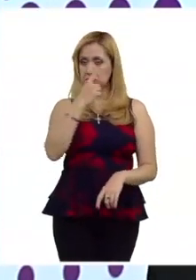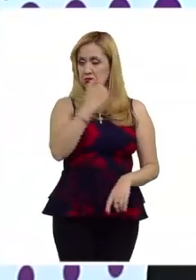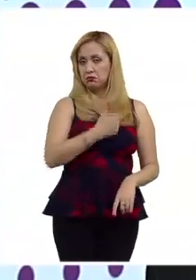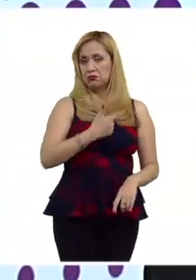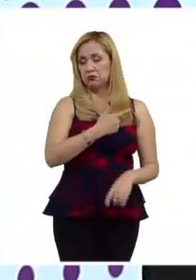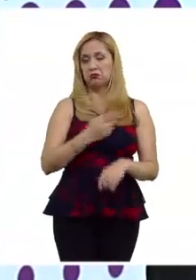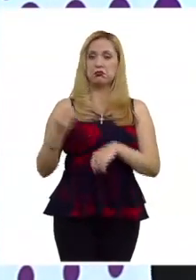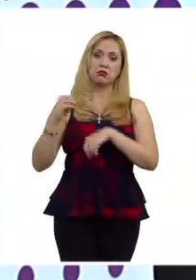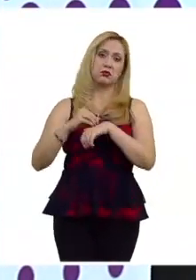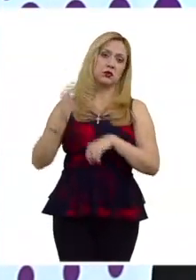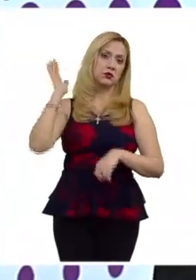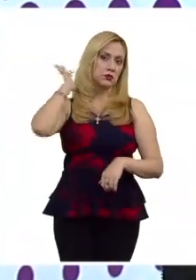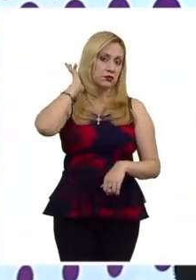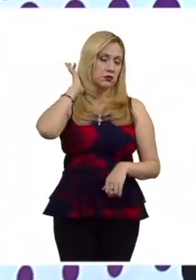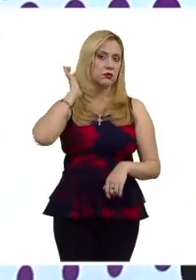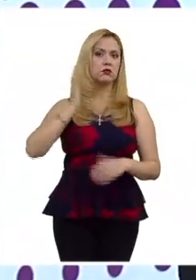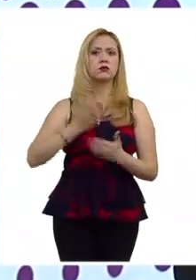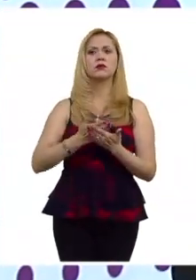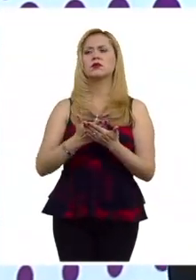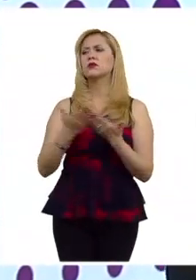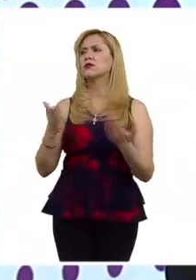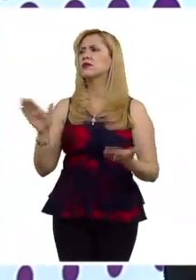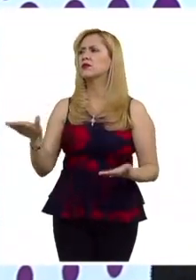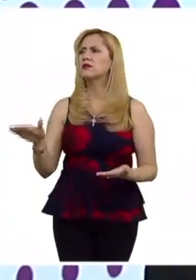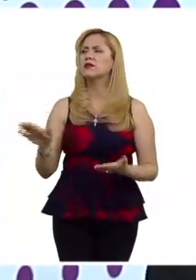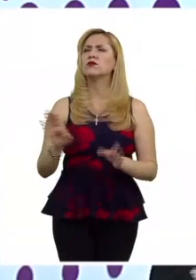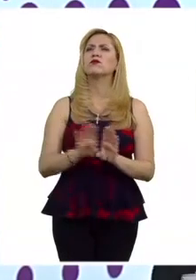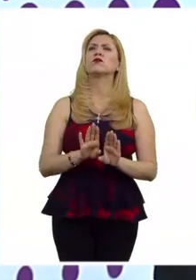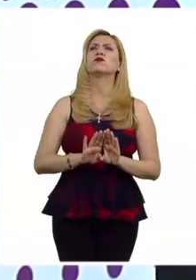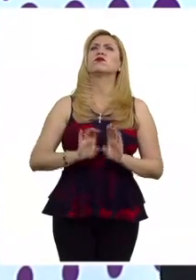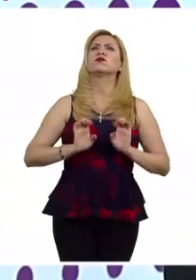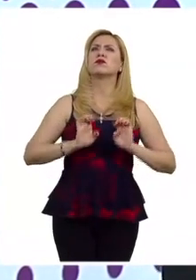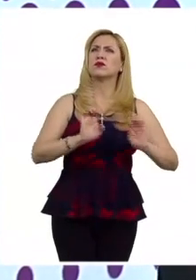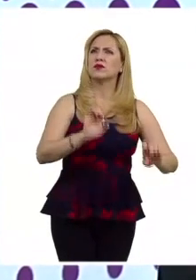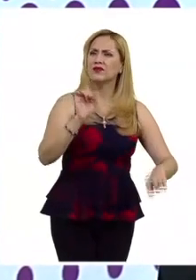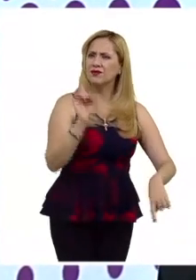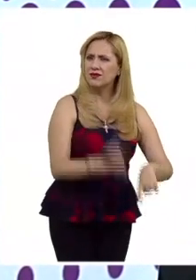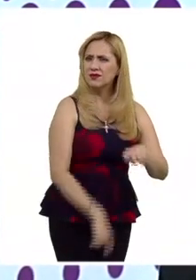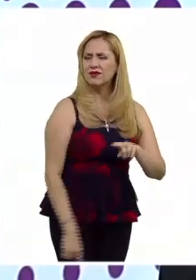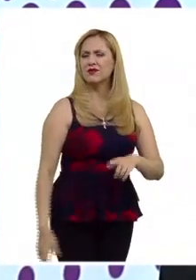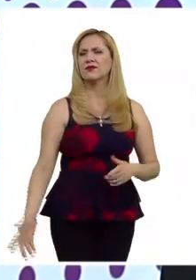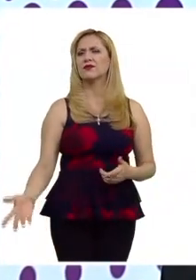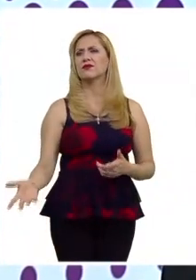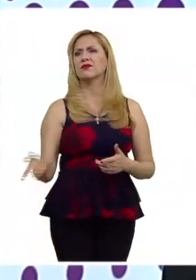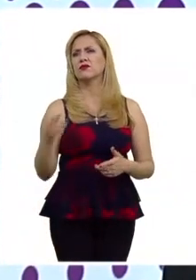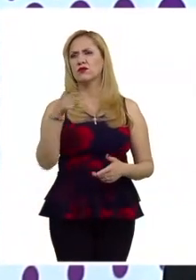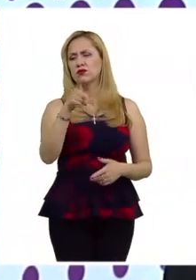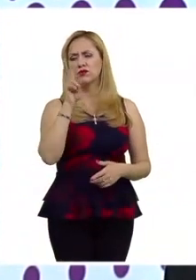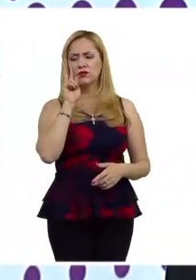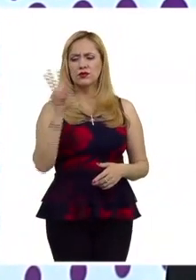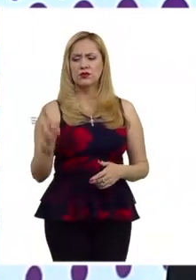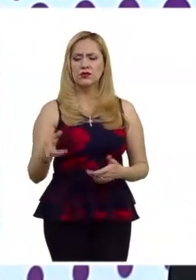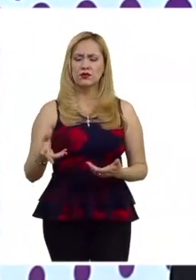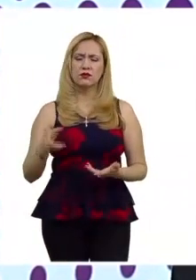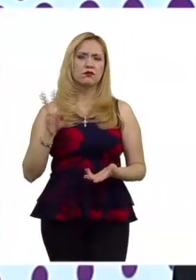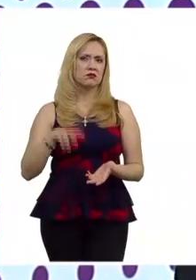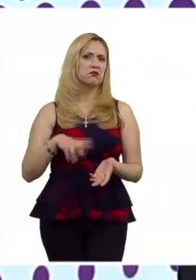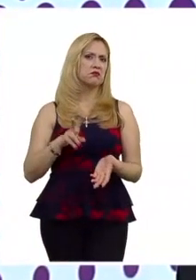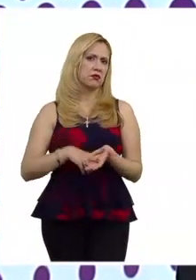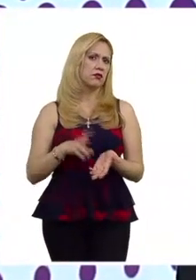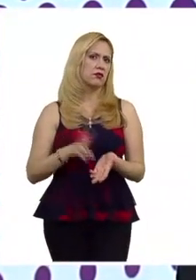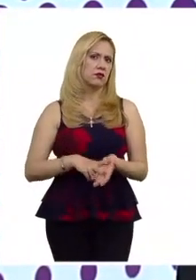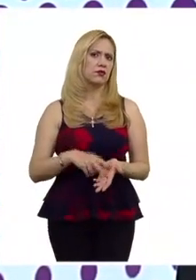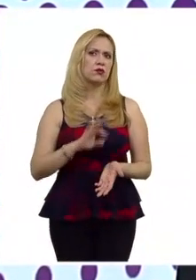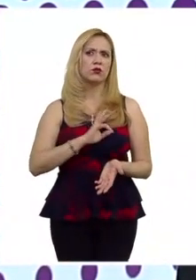esfuerzos a nivel internacional se están haciendo para contrarrestar el discurso de odio o prácticas que tú consideras valiosas que